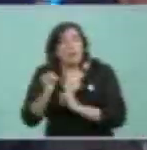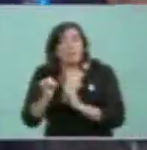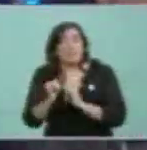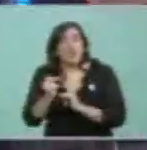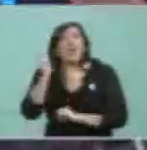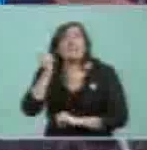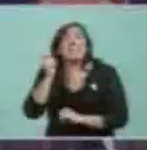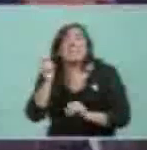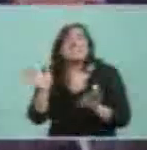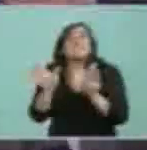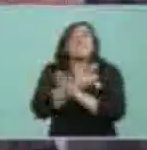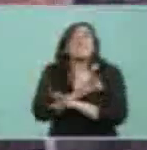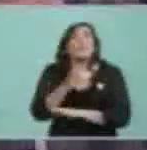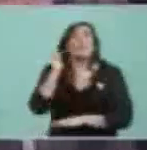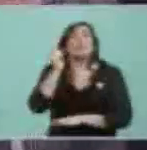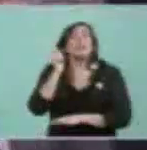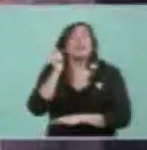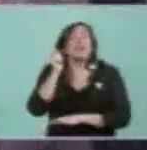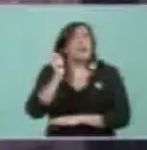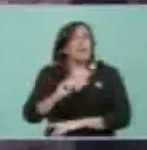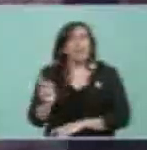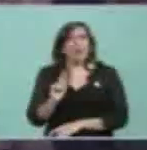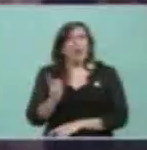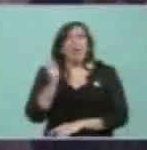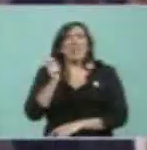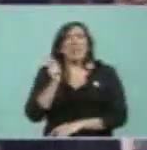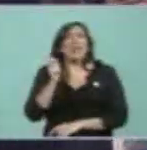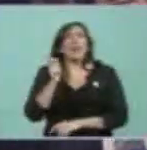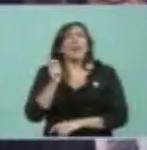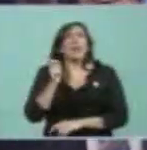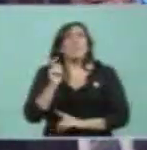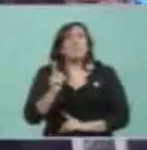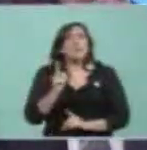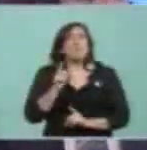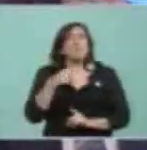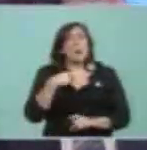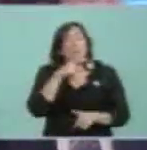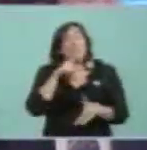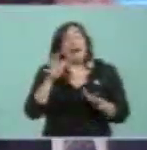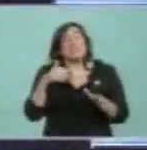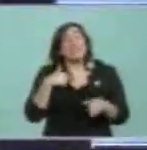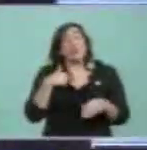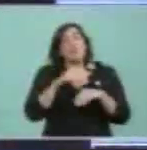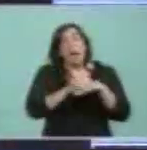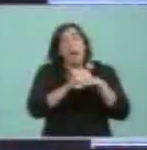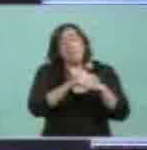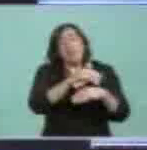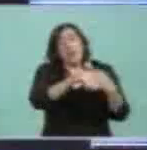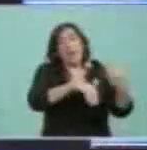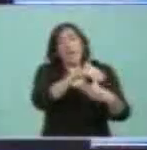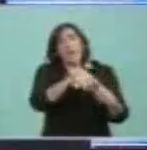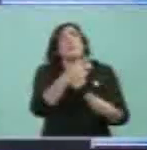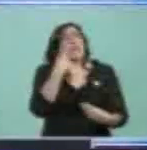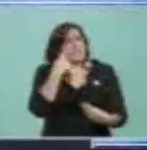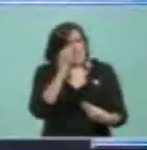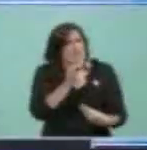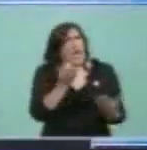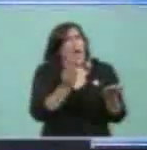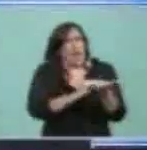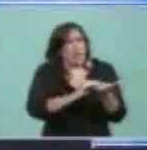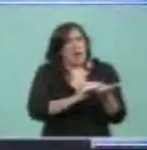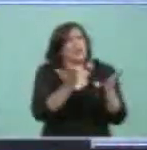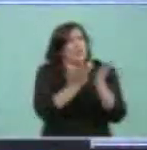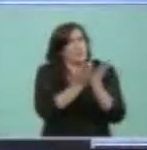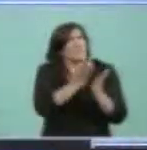porque no, no, al contrario. Son algunos muy parecidos a este amigo mío de la familia que tiene conocimientos jurídicos,